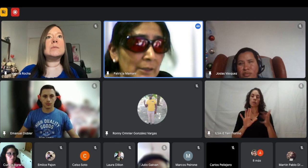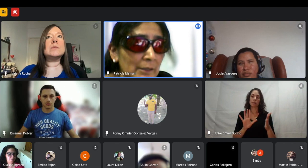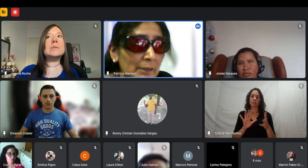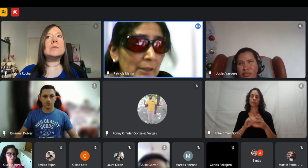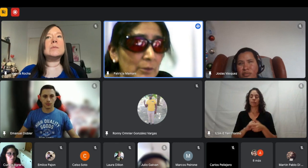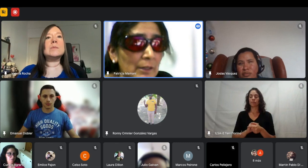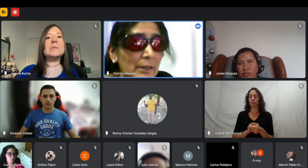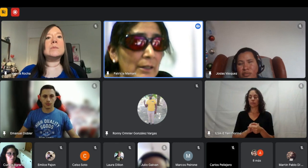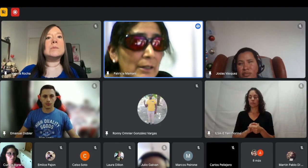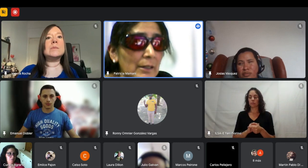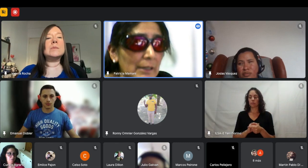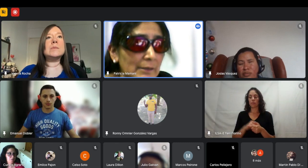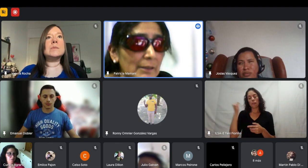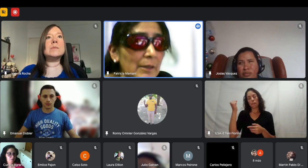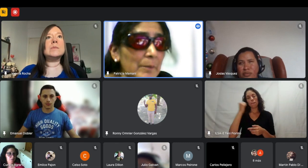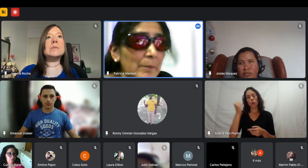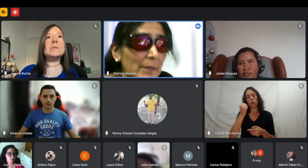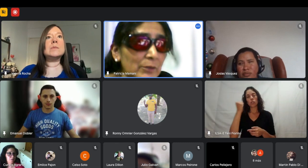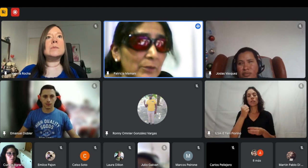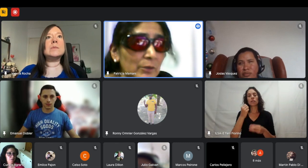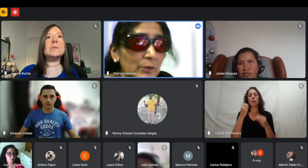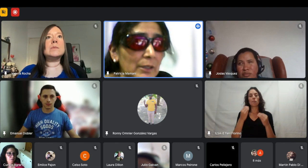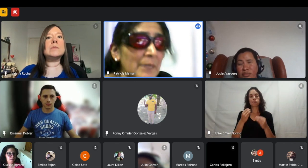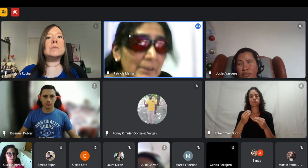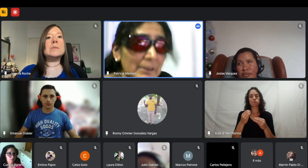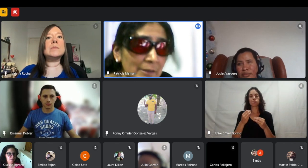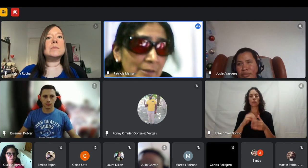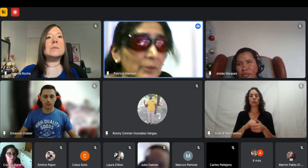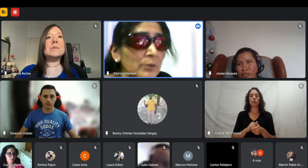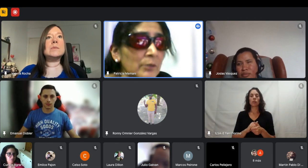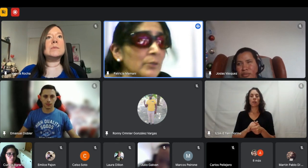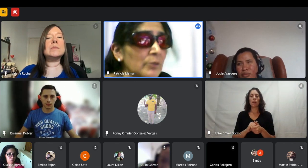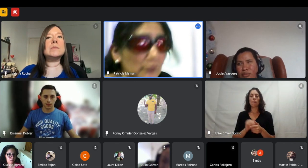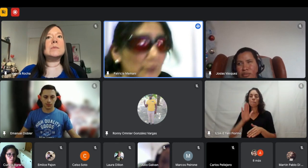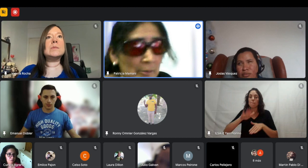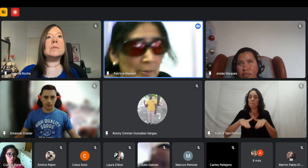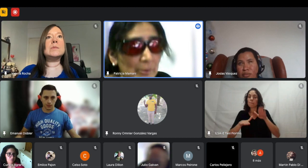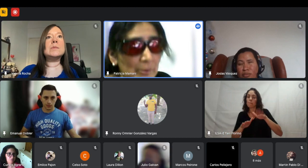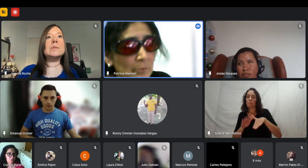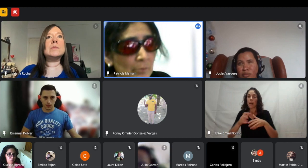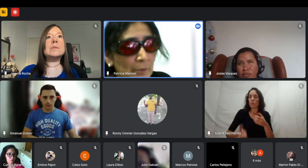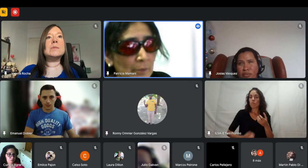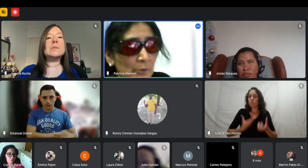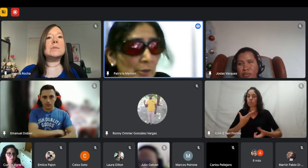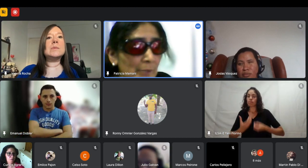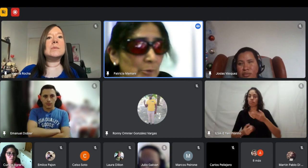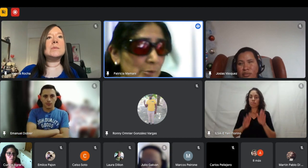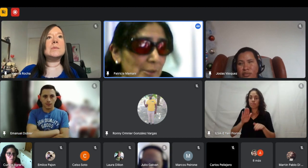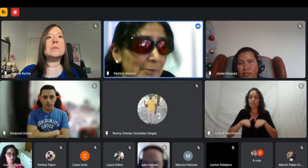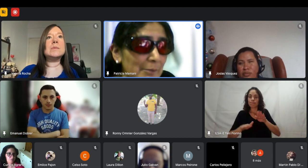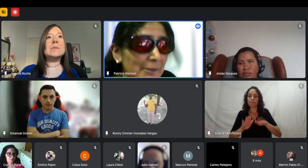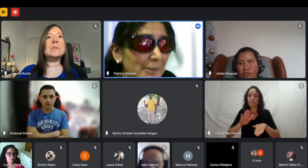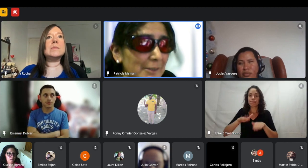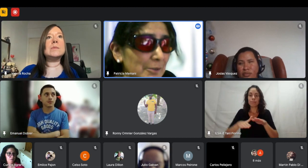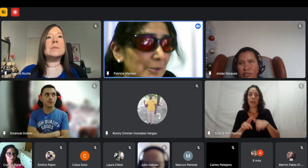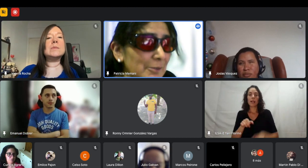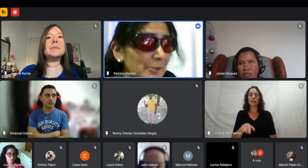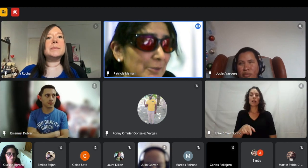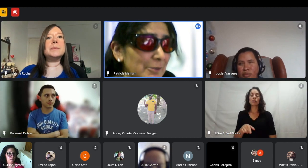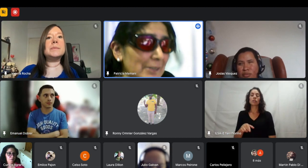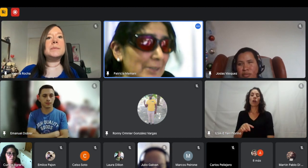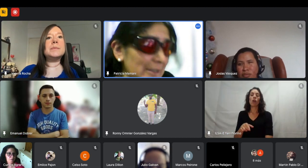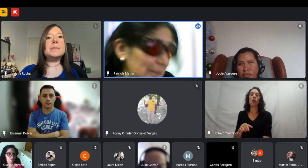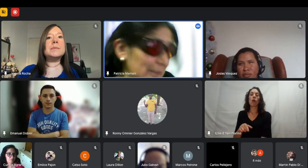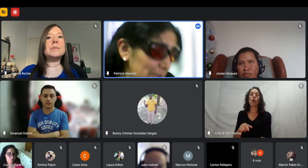importante dar ese paso de animarse no siempre cumplimos con absolutamente todos